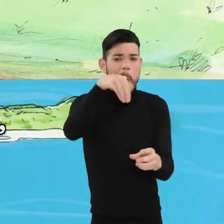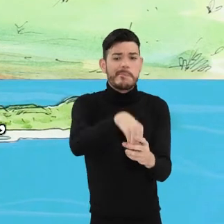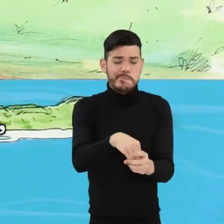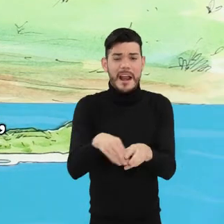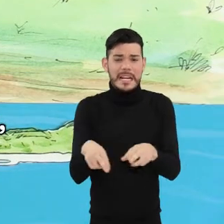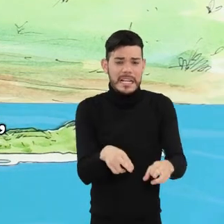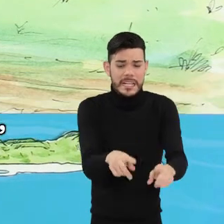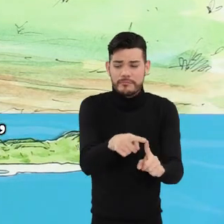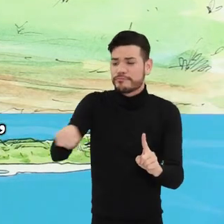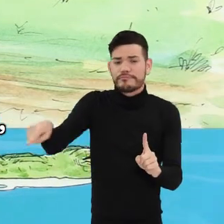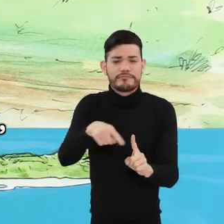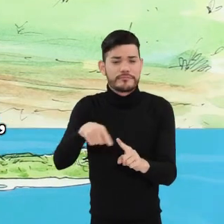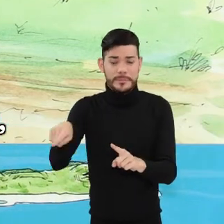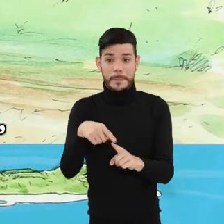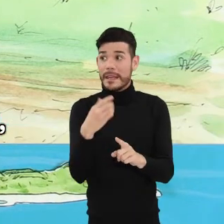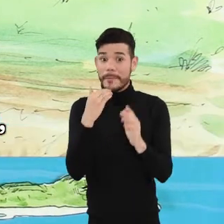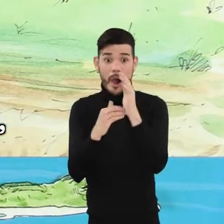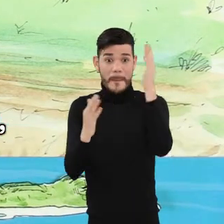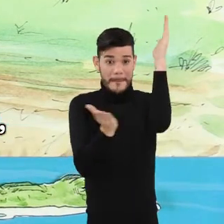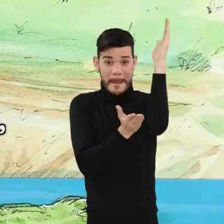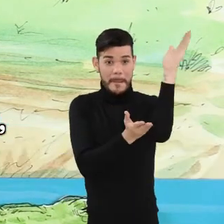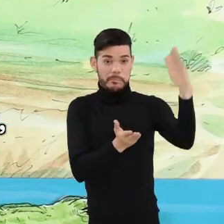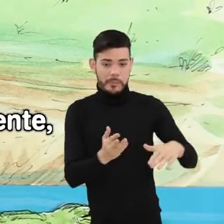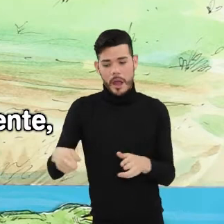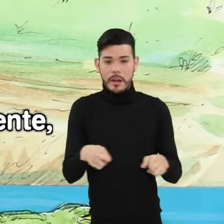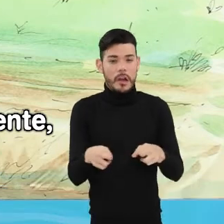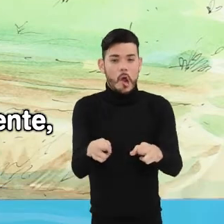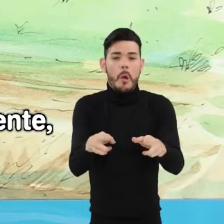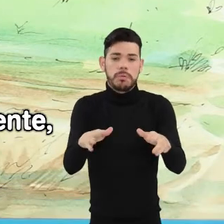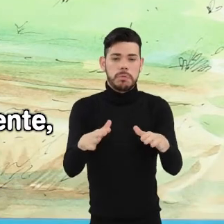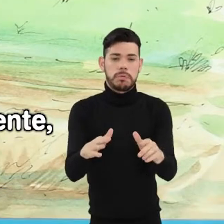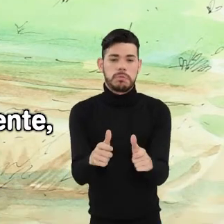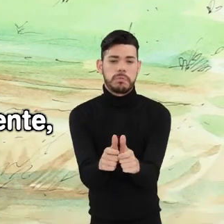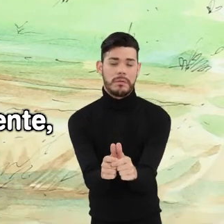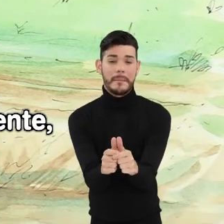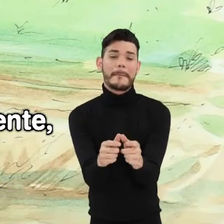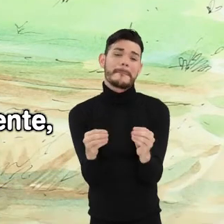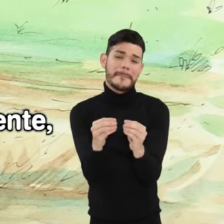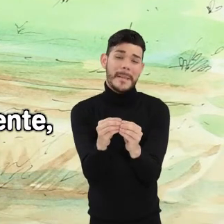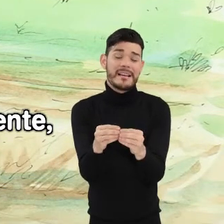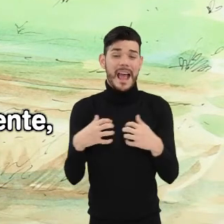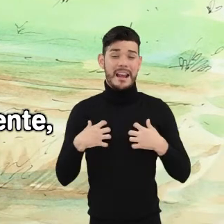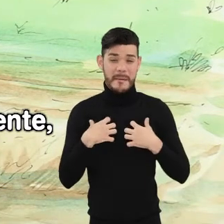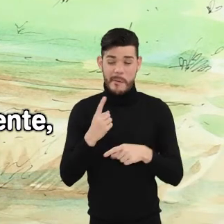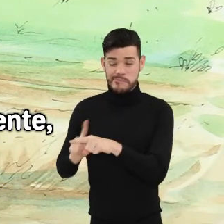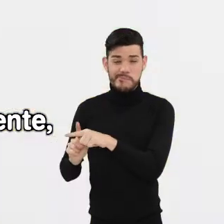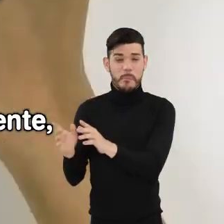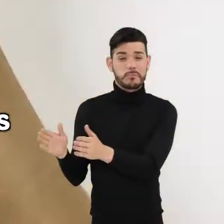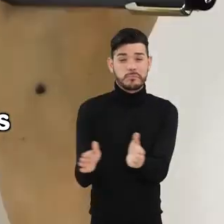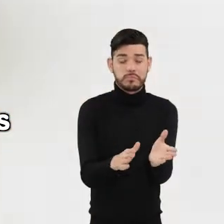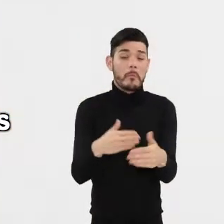río. Sin vegetación, los ríos se debilitan, pierden su cauce, muchos animales mueren y, eventualmente, el río también desaparece.